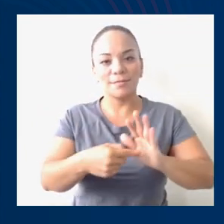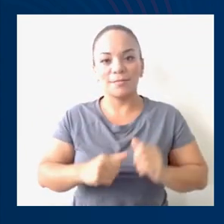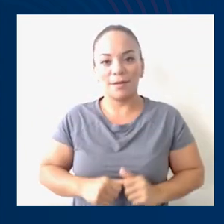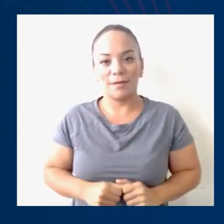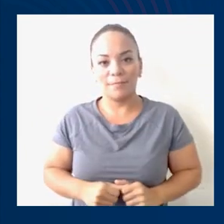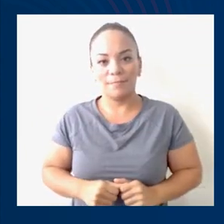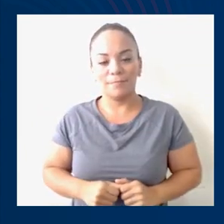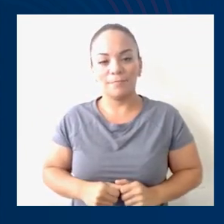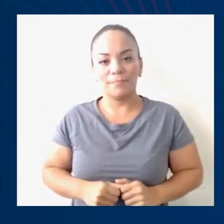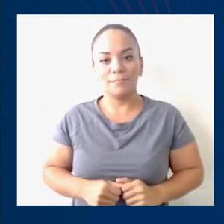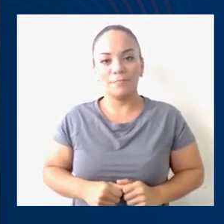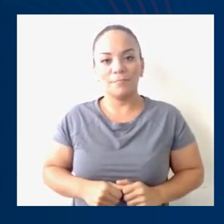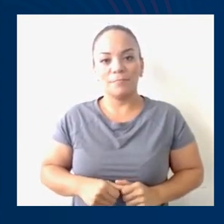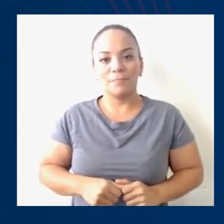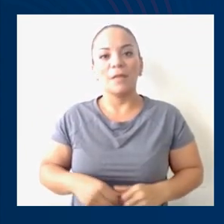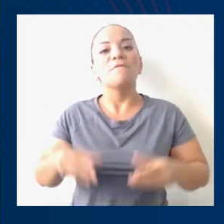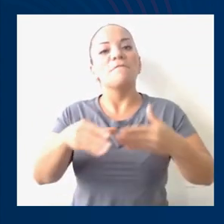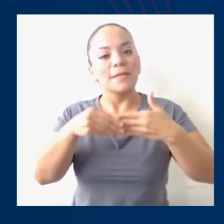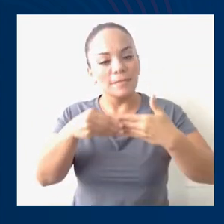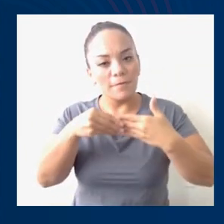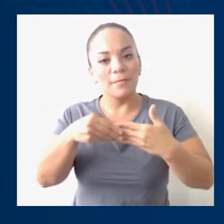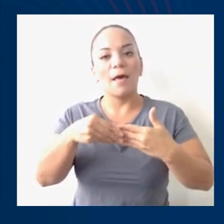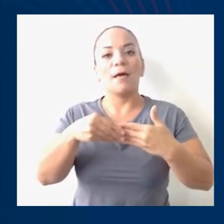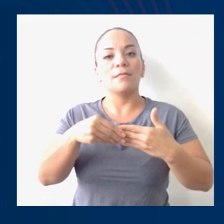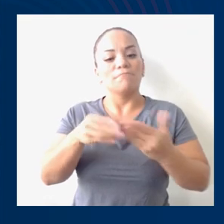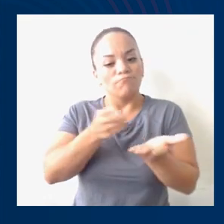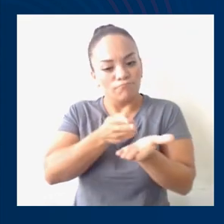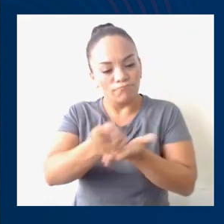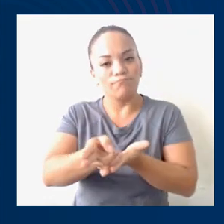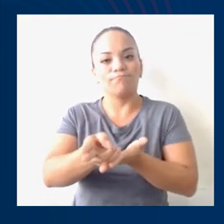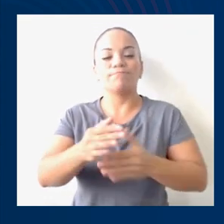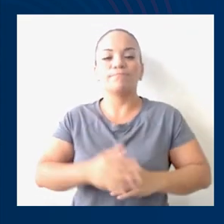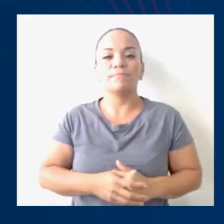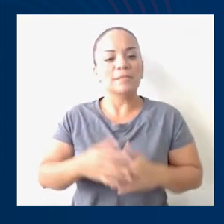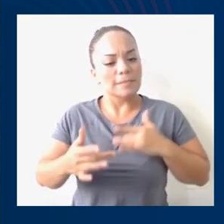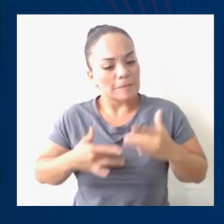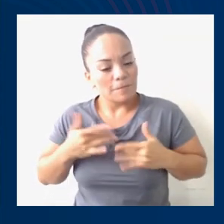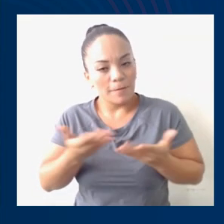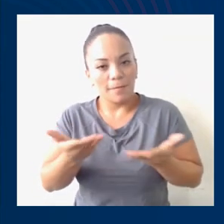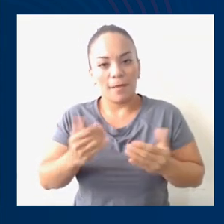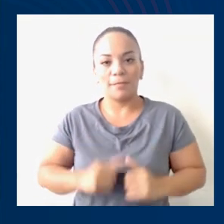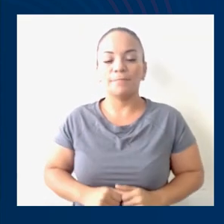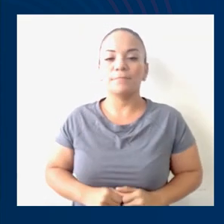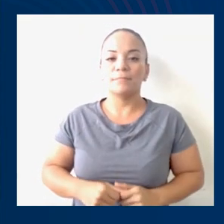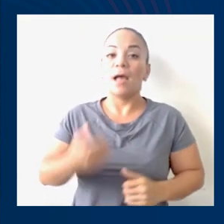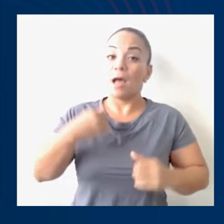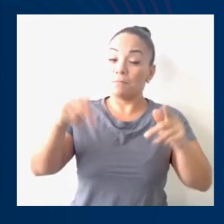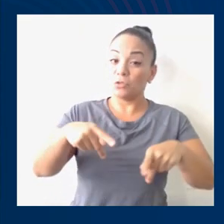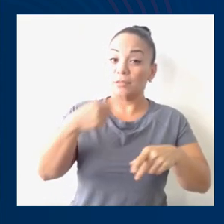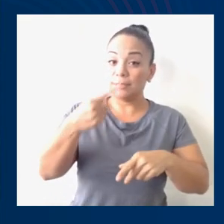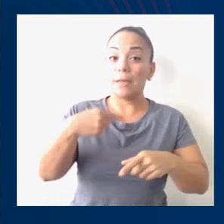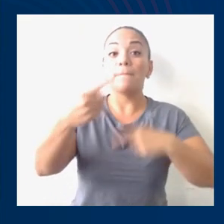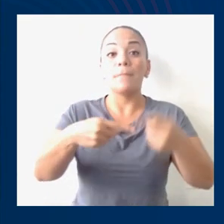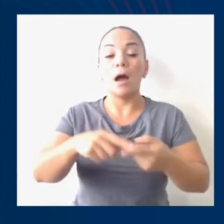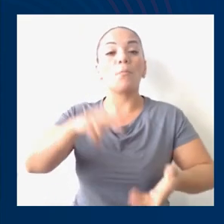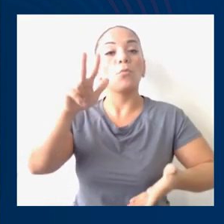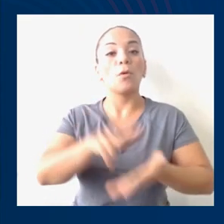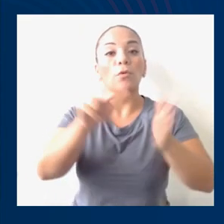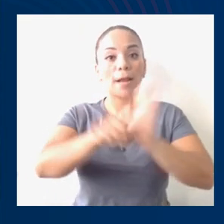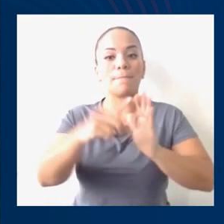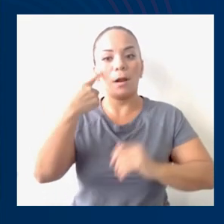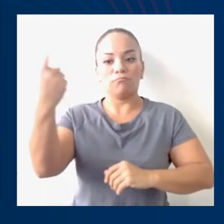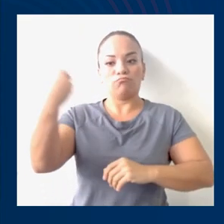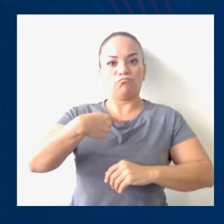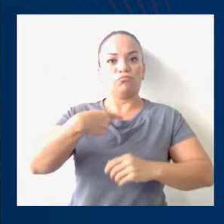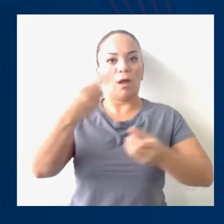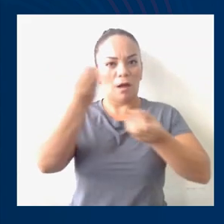que eso demuestra flexibilidad y sinceridad. Hay gente que dice que van a aprobar una